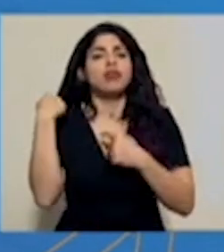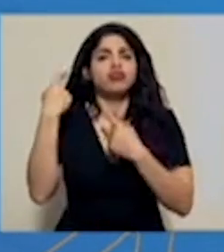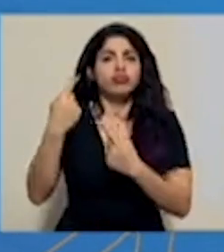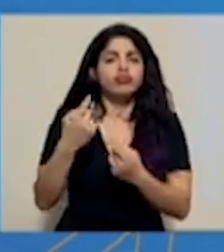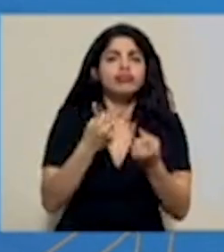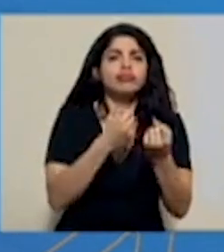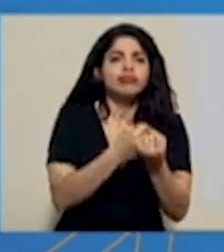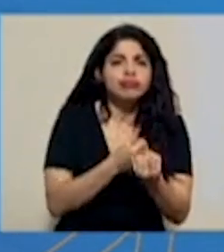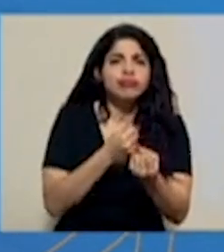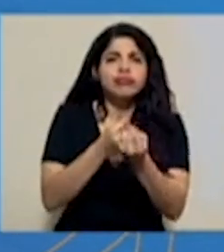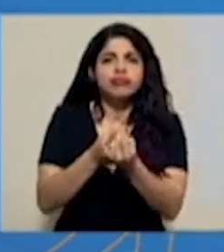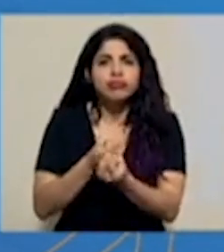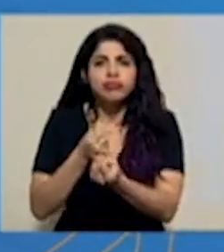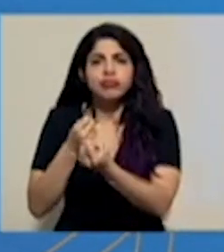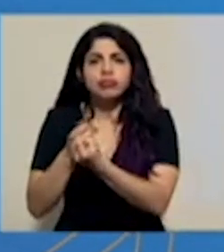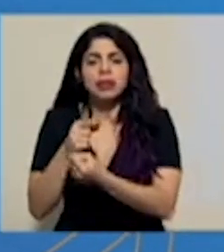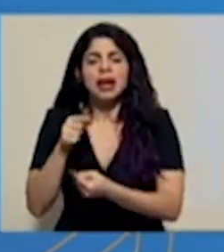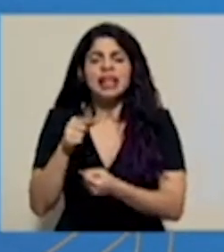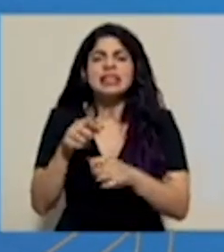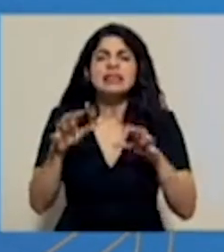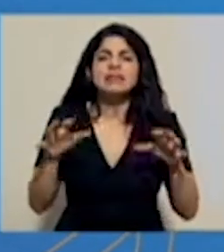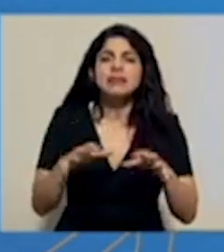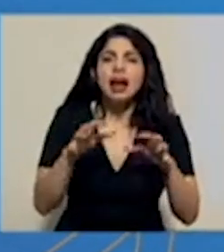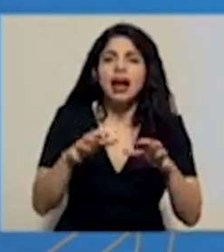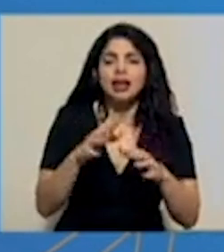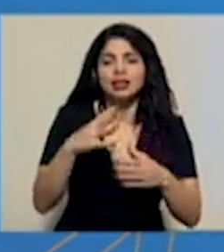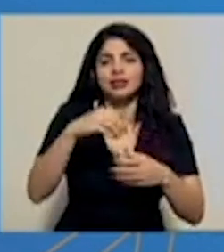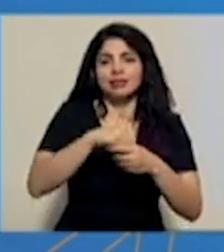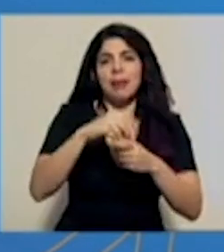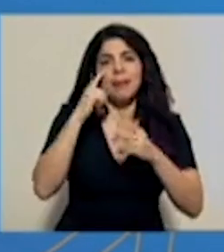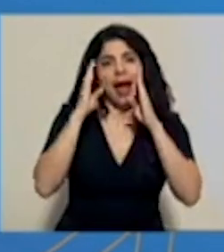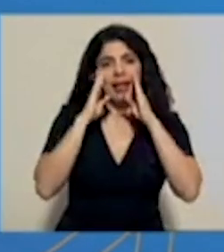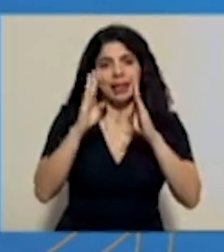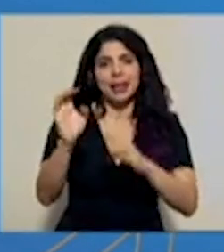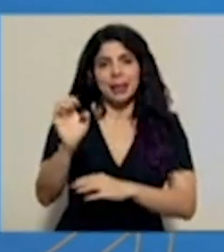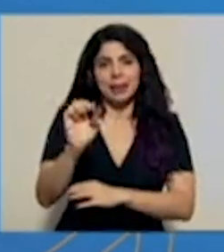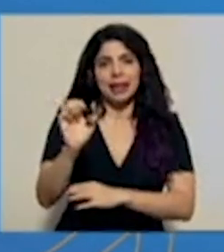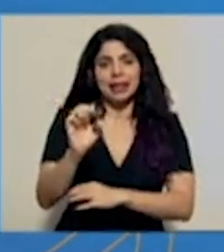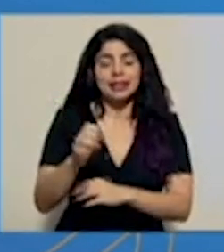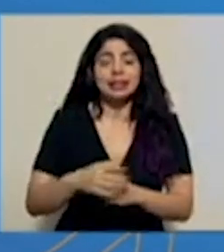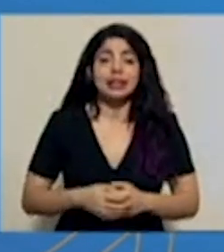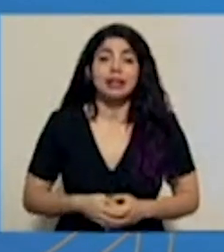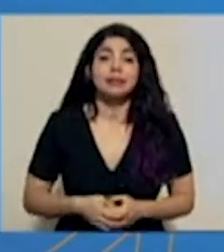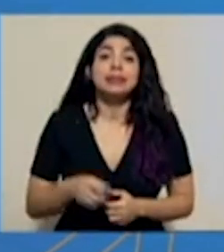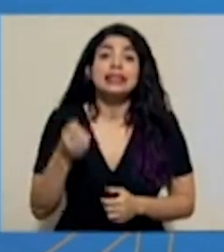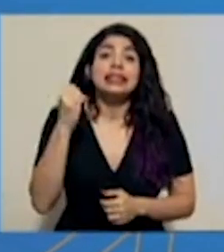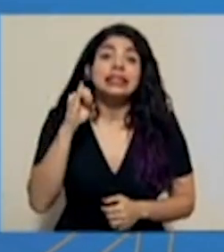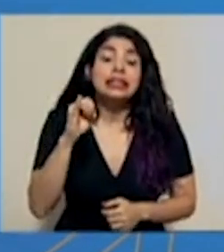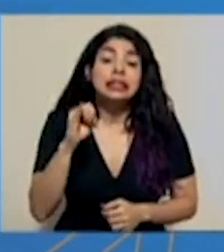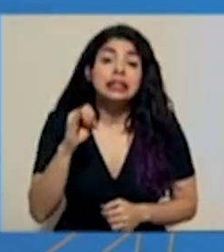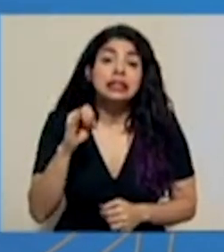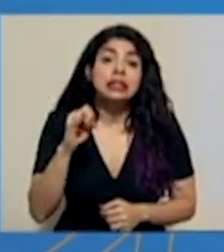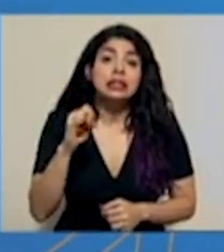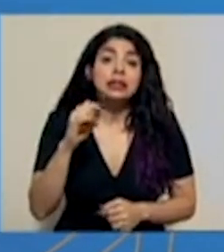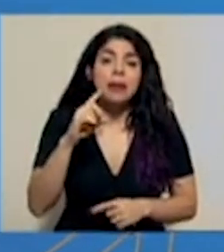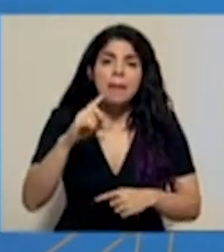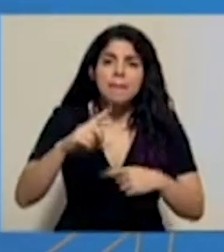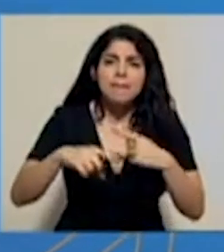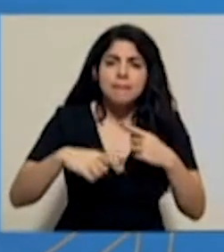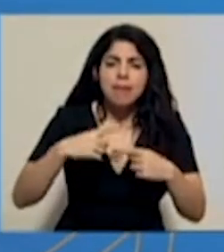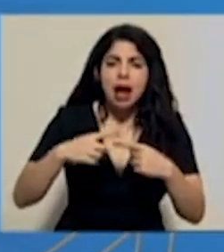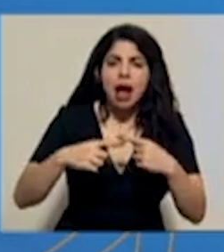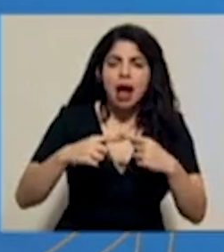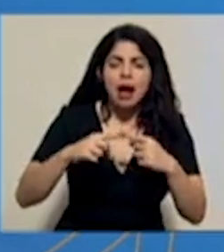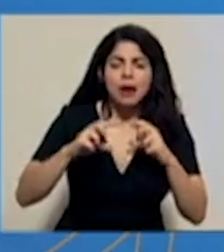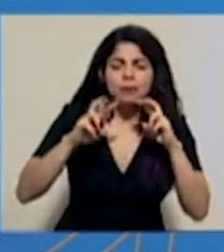como parte de las acciones para la atención de la emergencia. Si nos vamos a analizar cuál ha